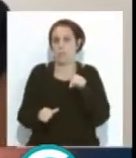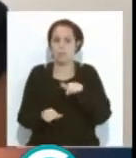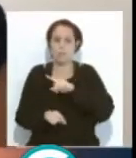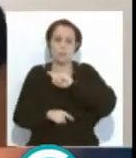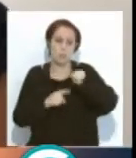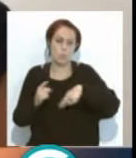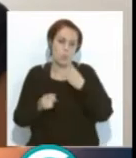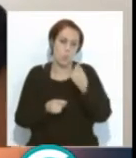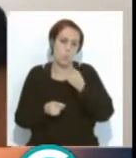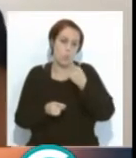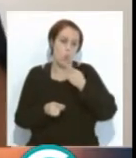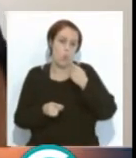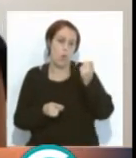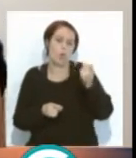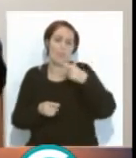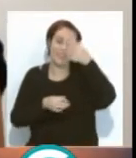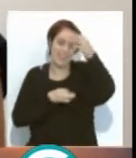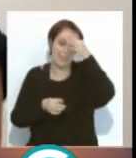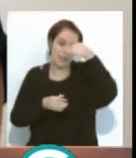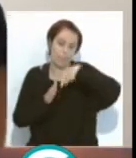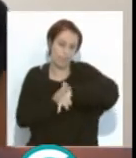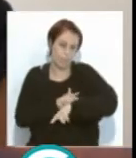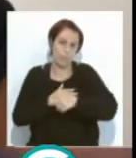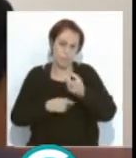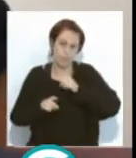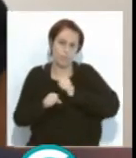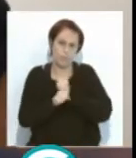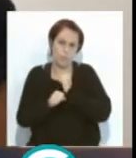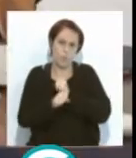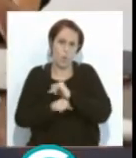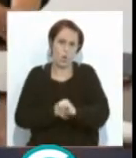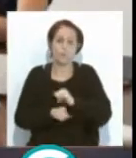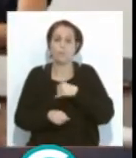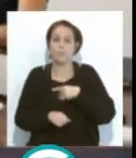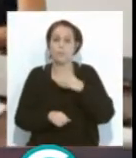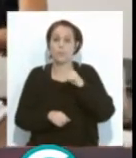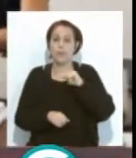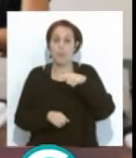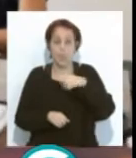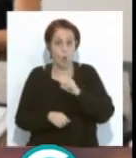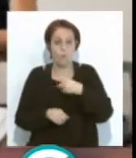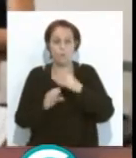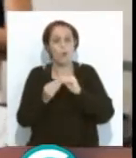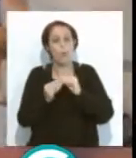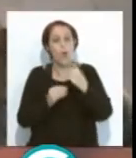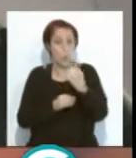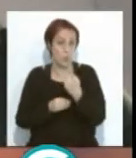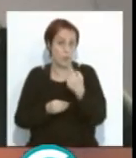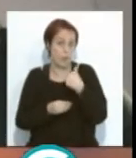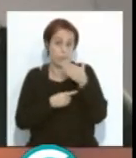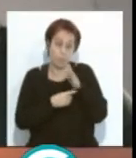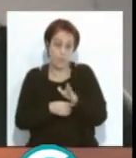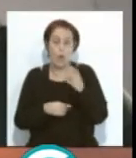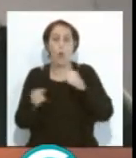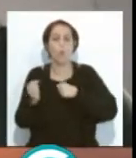y tantas aristas que hay trabajo suficiente. Diego, es una de las fórmulas que se había planteado incluso también, ¿no?, el que el